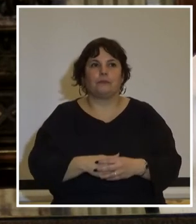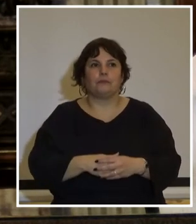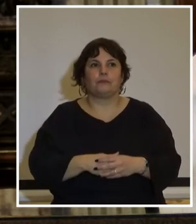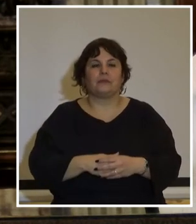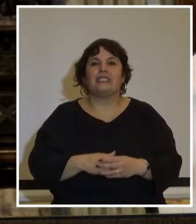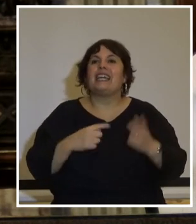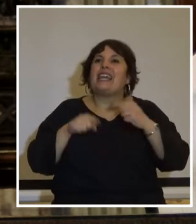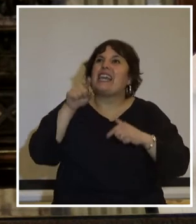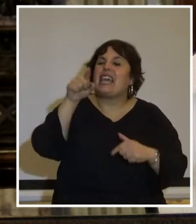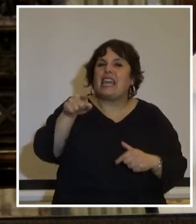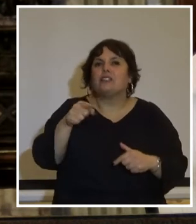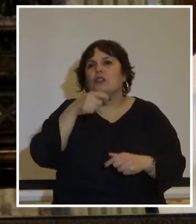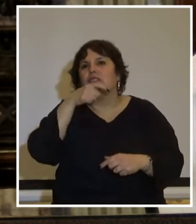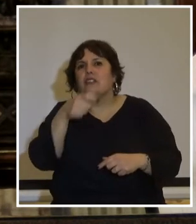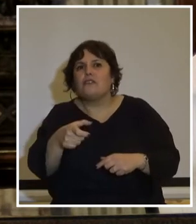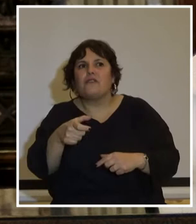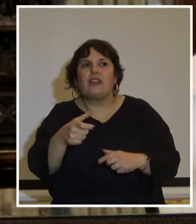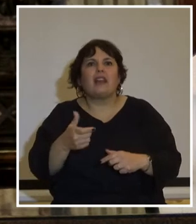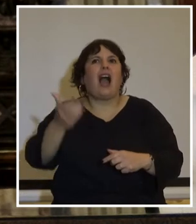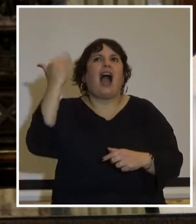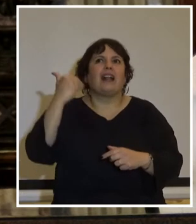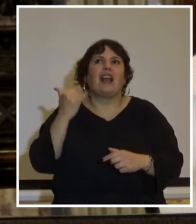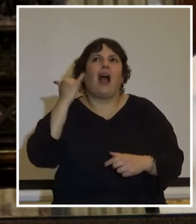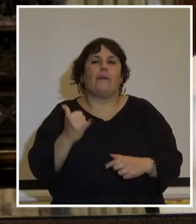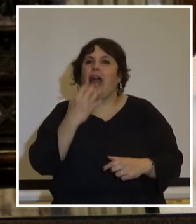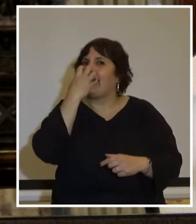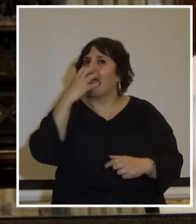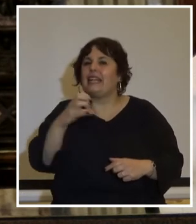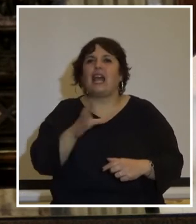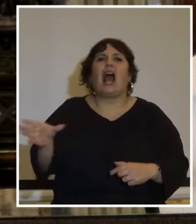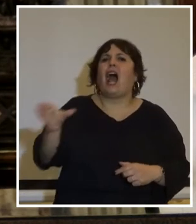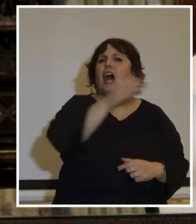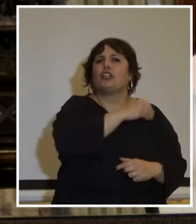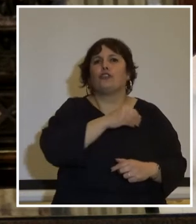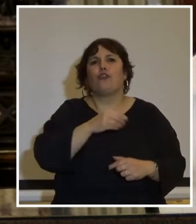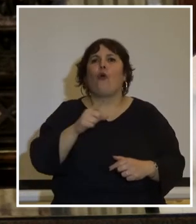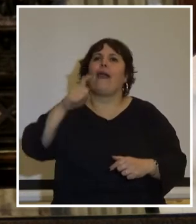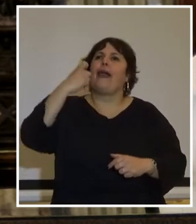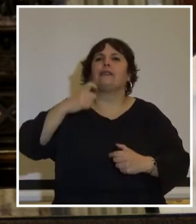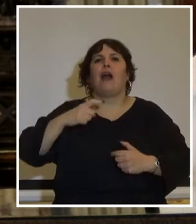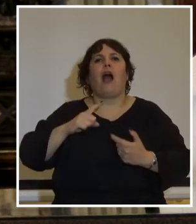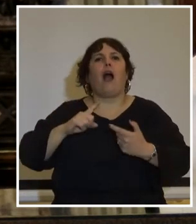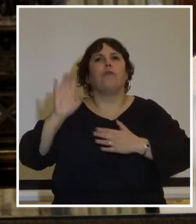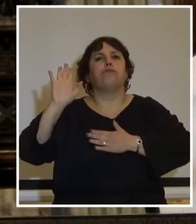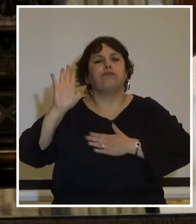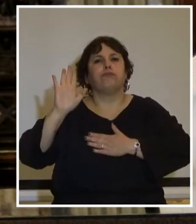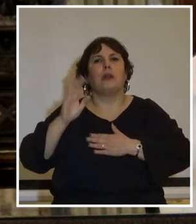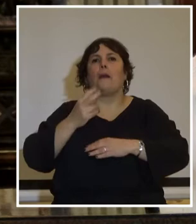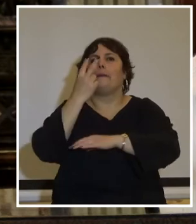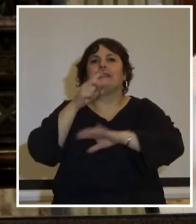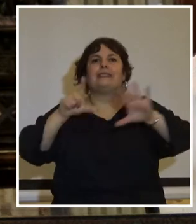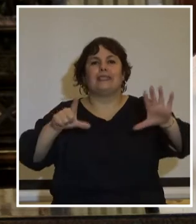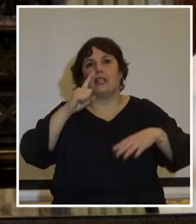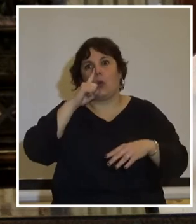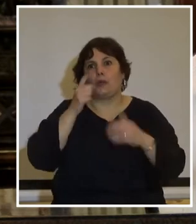Eso es lo que había que gritar a todos aquellos que rompieron el pacto constitucional el 27 de